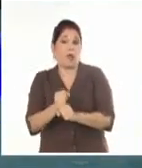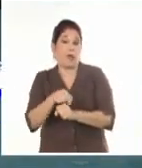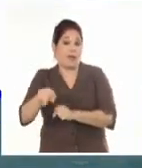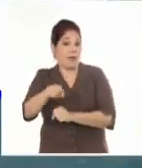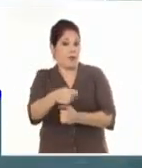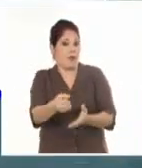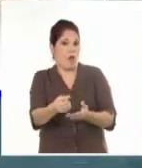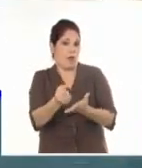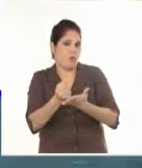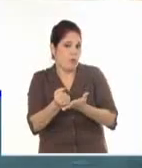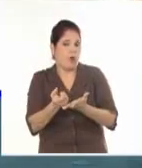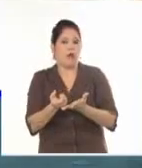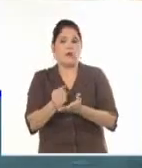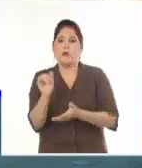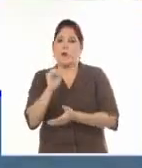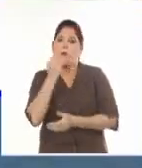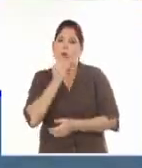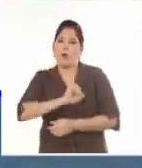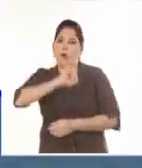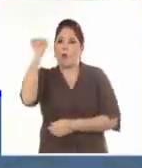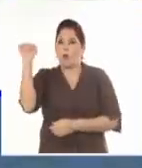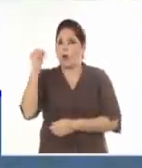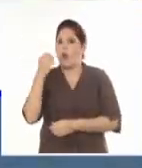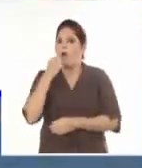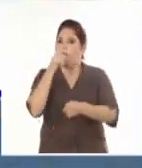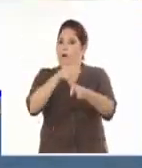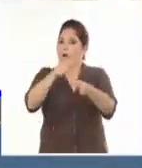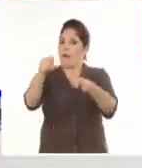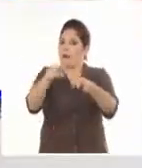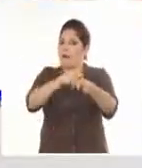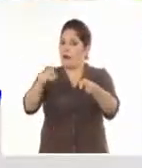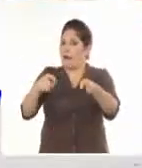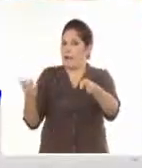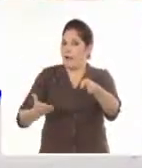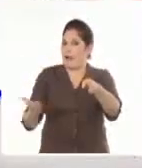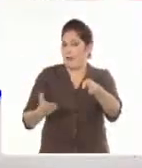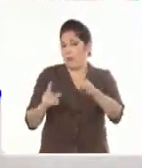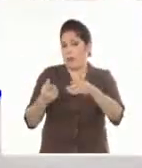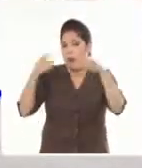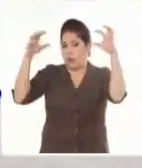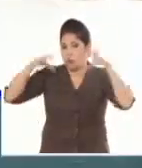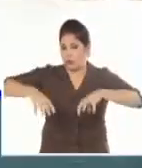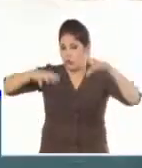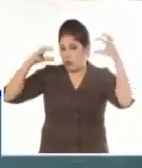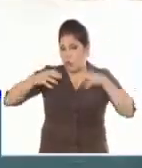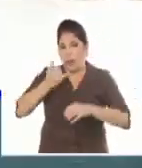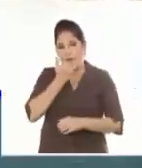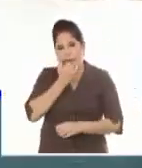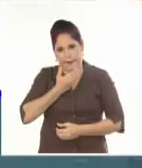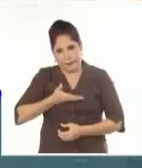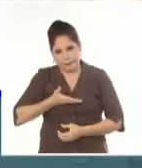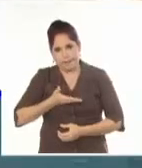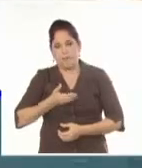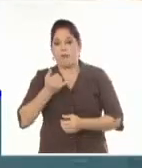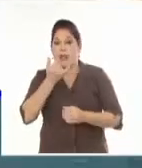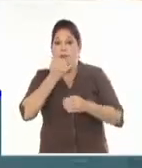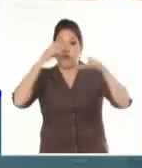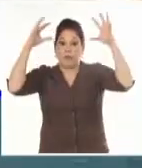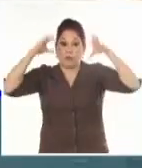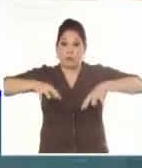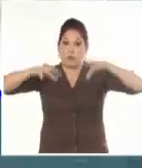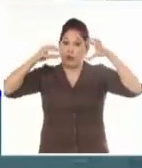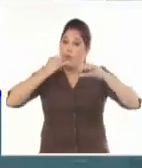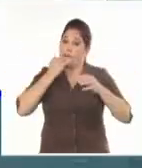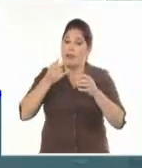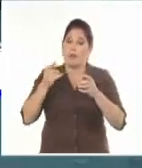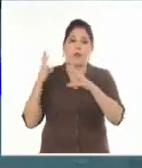alcanzar un mayor rey de descarga. La entrada de los frentes fríos, así como la lluvia, nos ha puesto muy compleja la situación